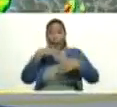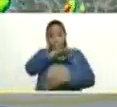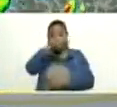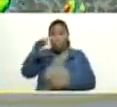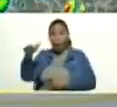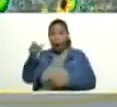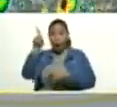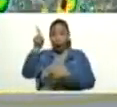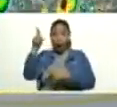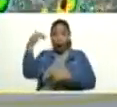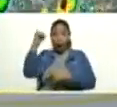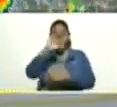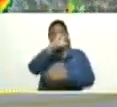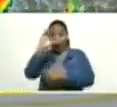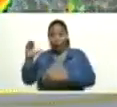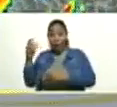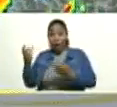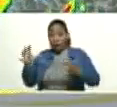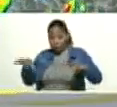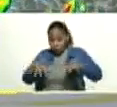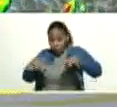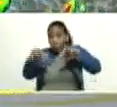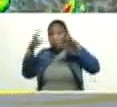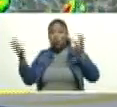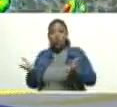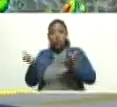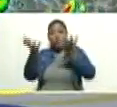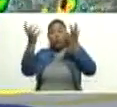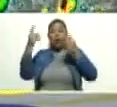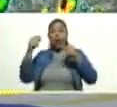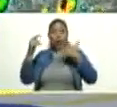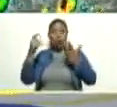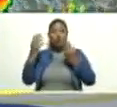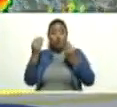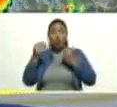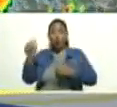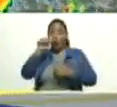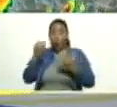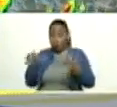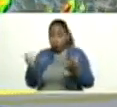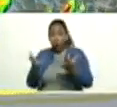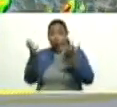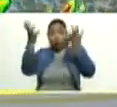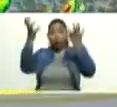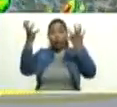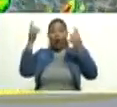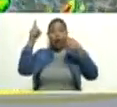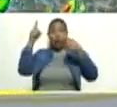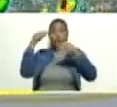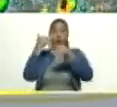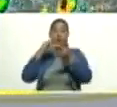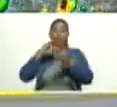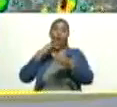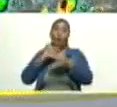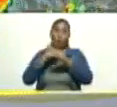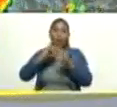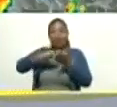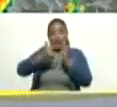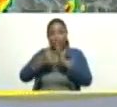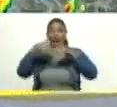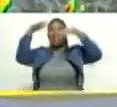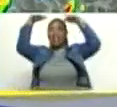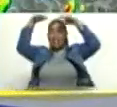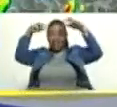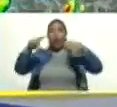las precipitaciones en Venezuela van a ser importantes. Ya estamos, para el día de mañana, llega la